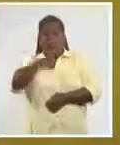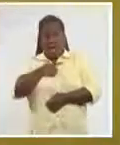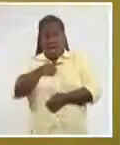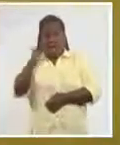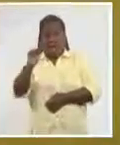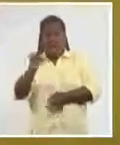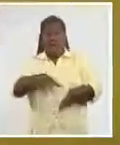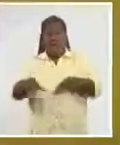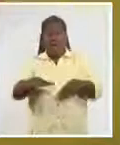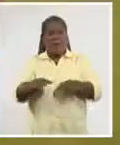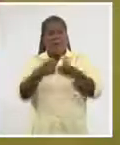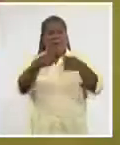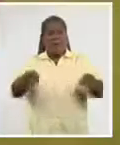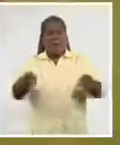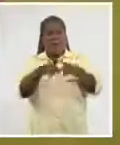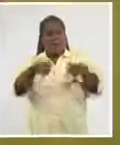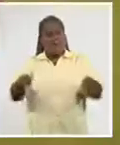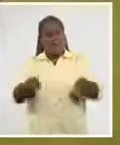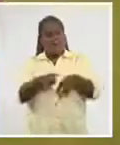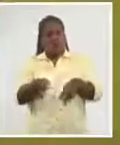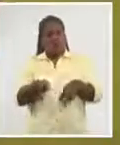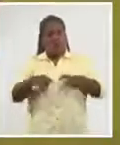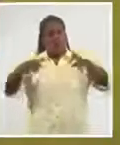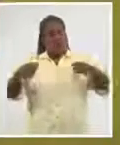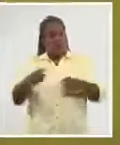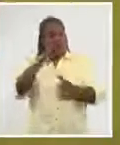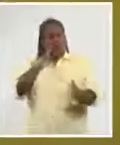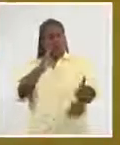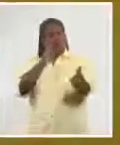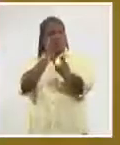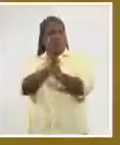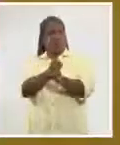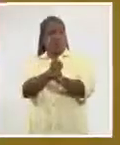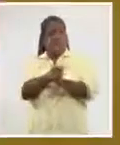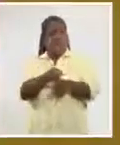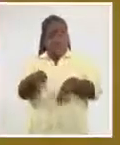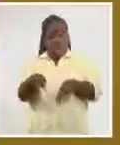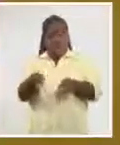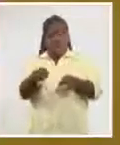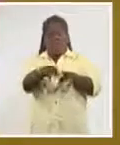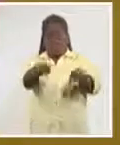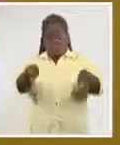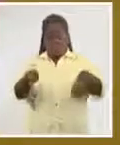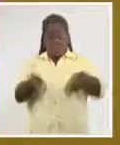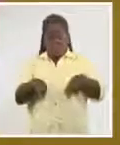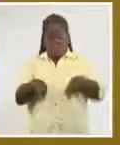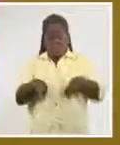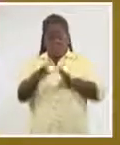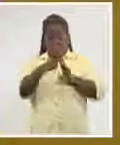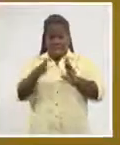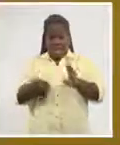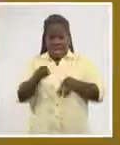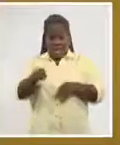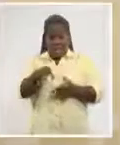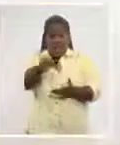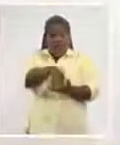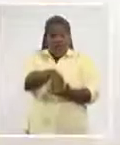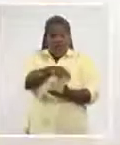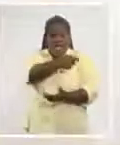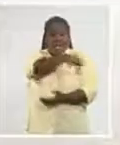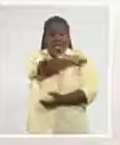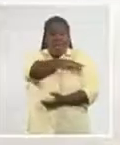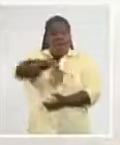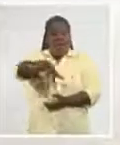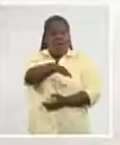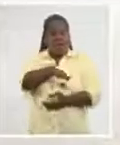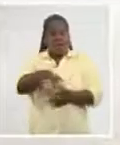acústico para volverte a ver ante el público del pequeño teatro Gran Vía en la capital de España. De